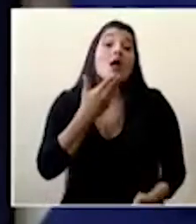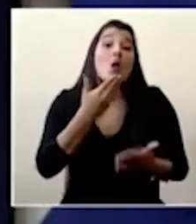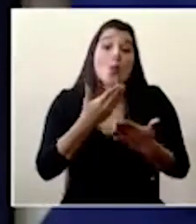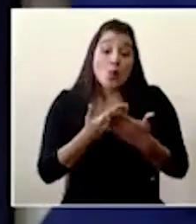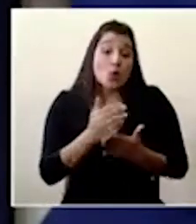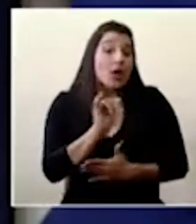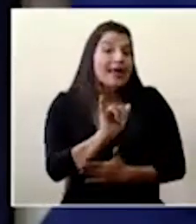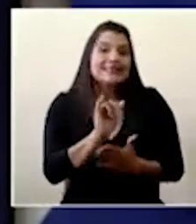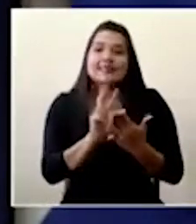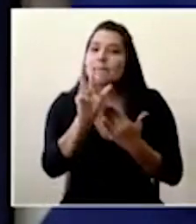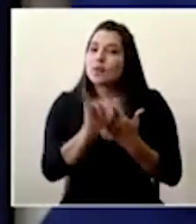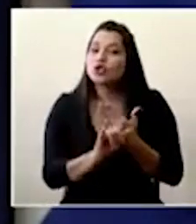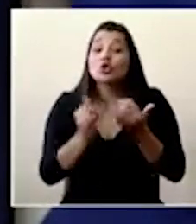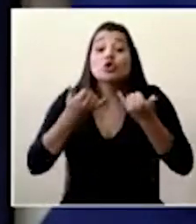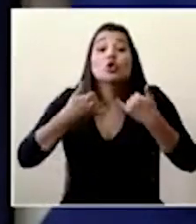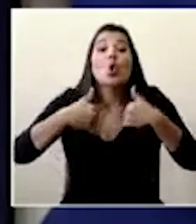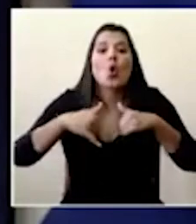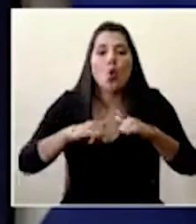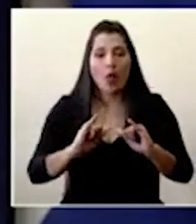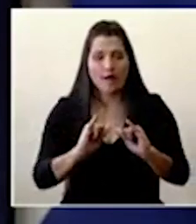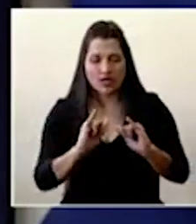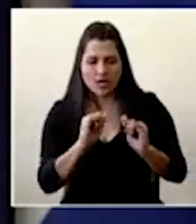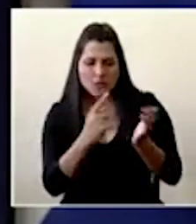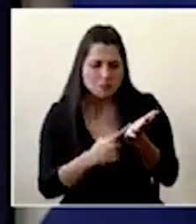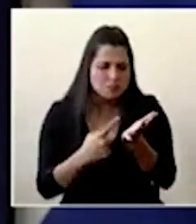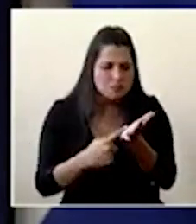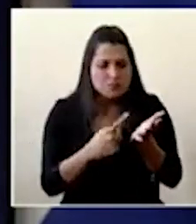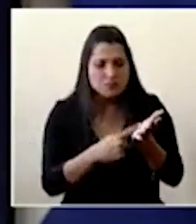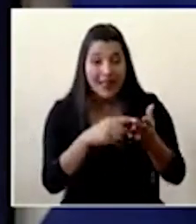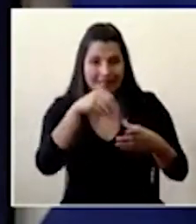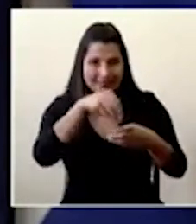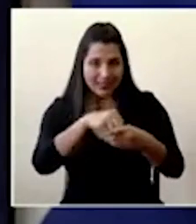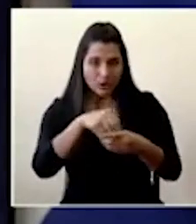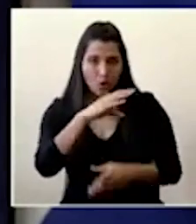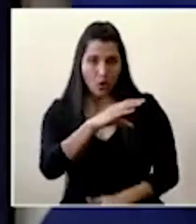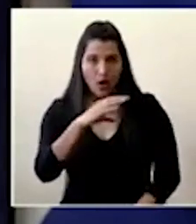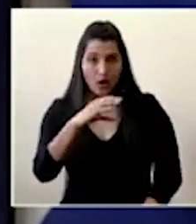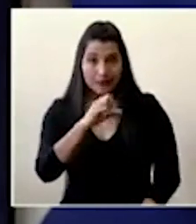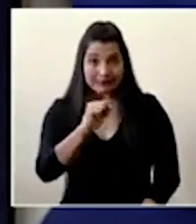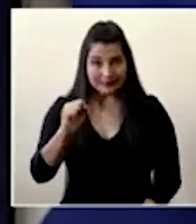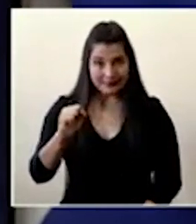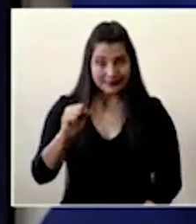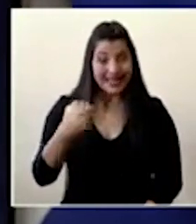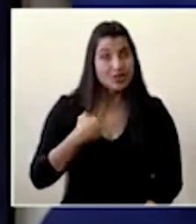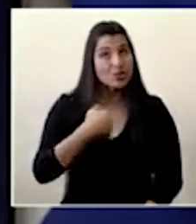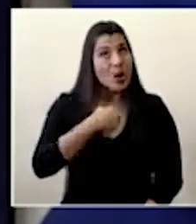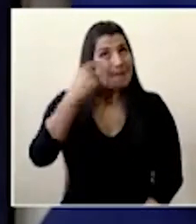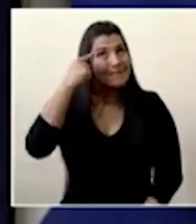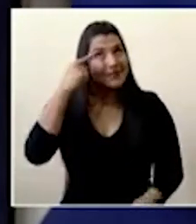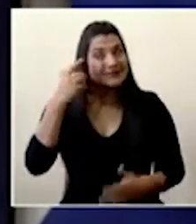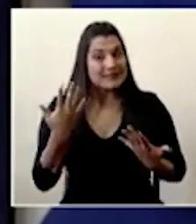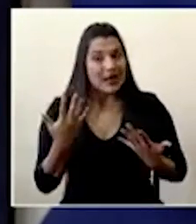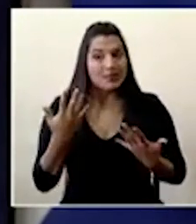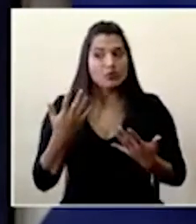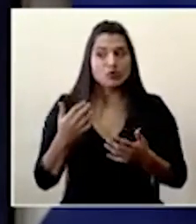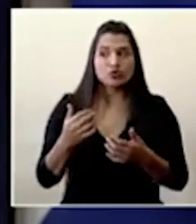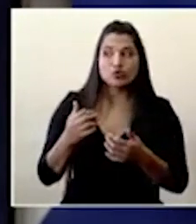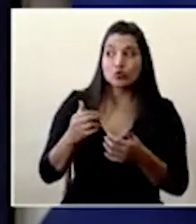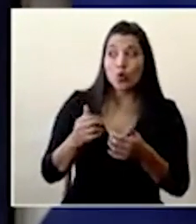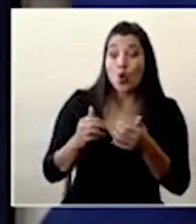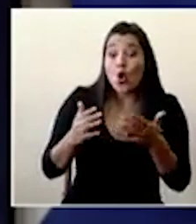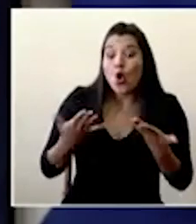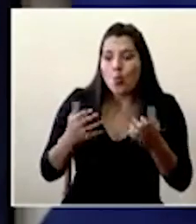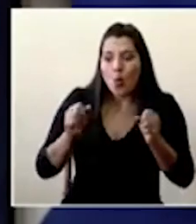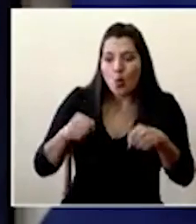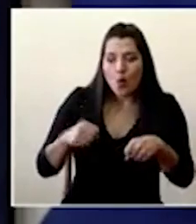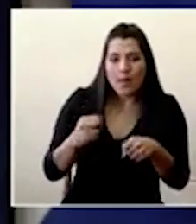se sigue desarrollando a lo interno de la caja en cuanto a cómo podríamos usar ciertas instalaciones que